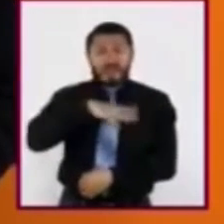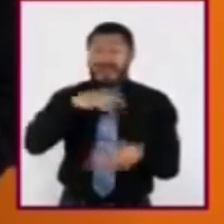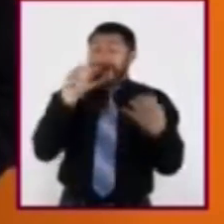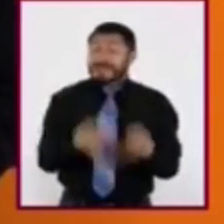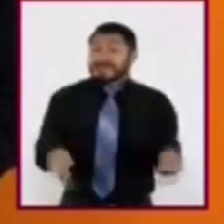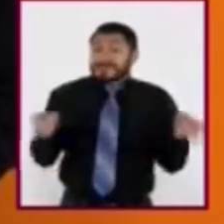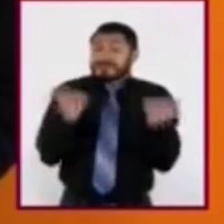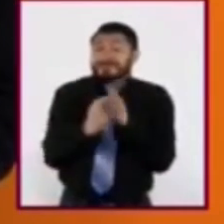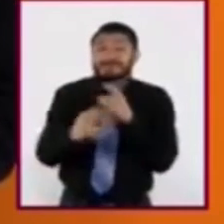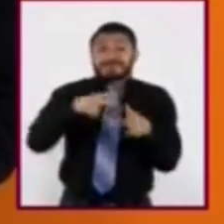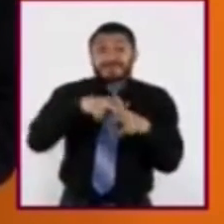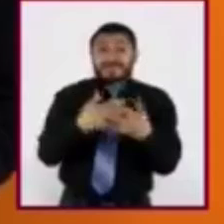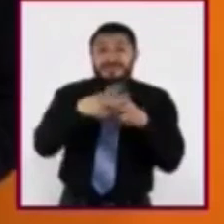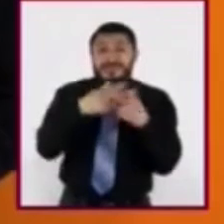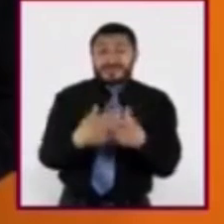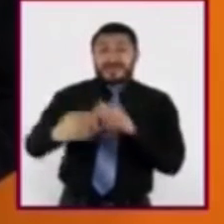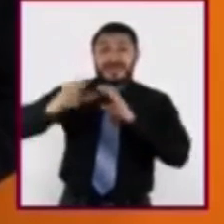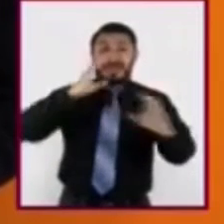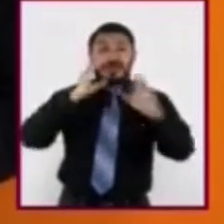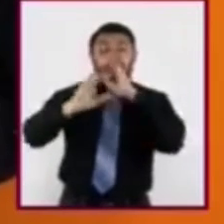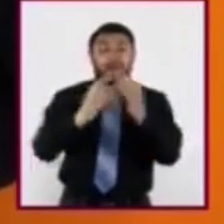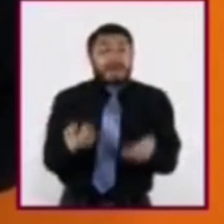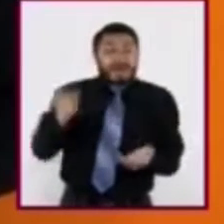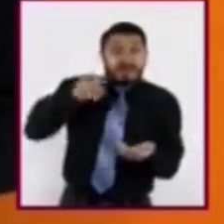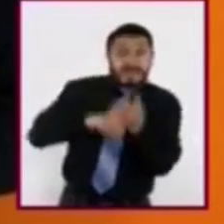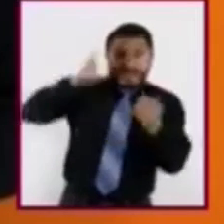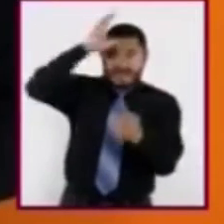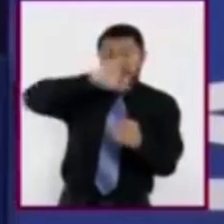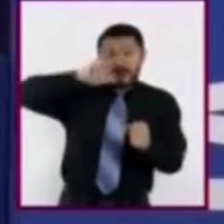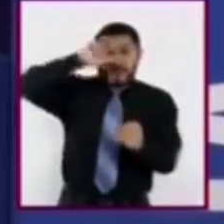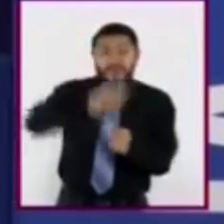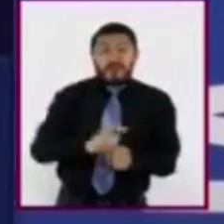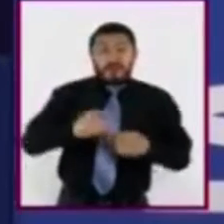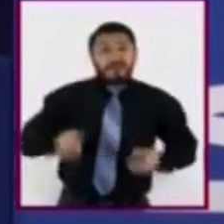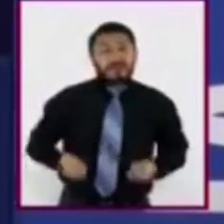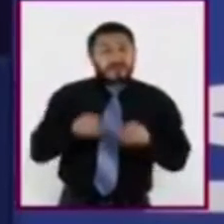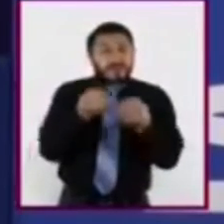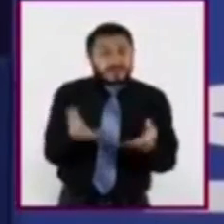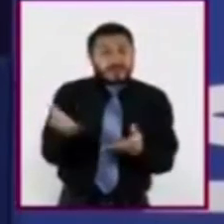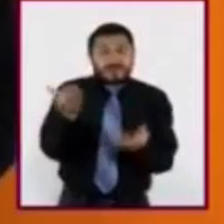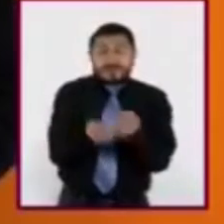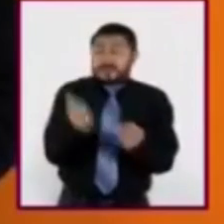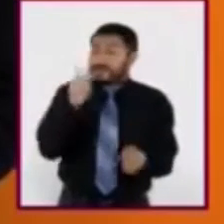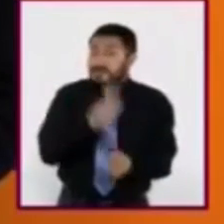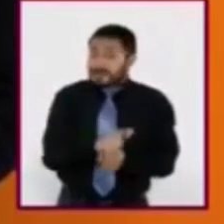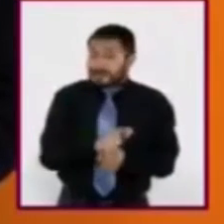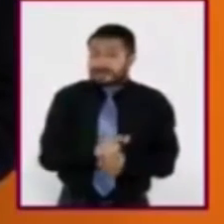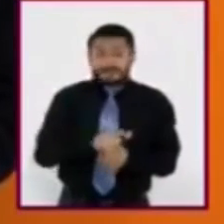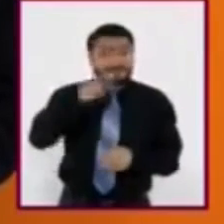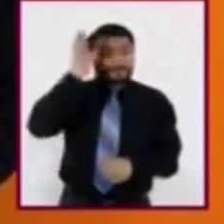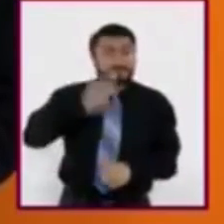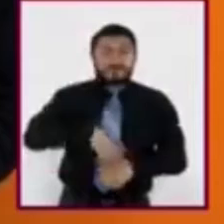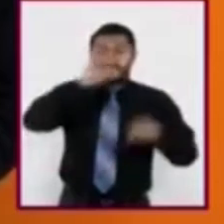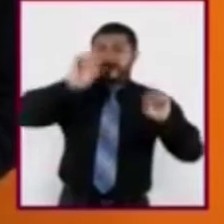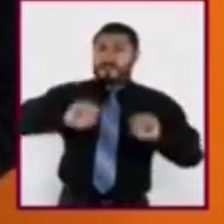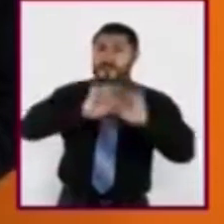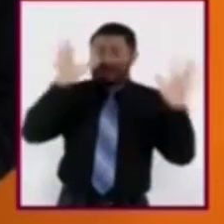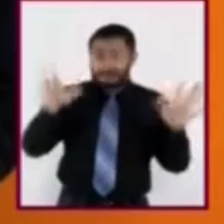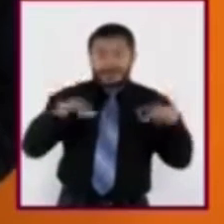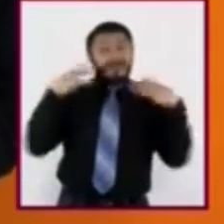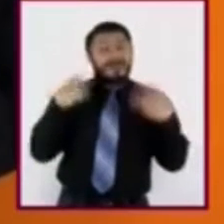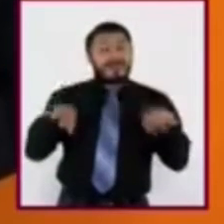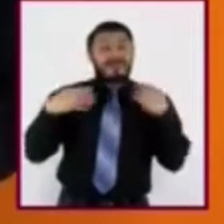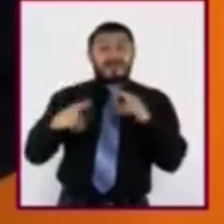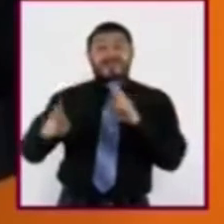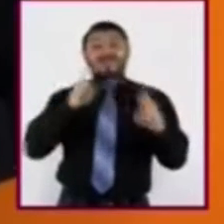herramienta de comunicación para integrarse a la cultura e interactuar en sociedad. Entre más claro y eficiente es el lenguaje, la